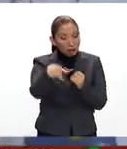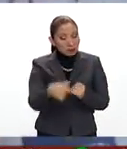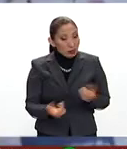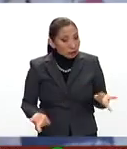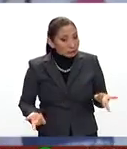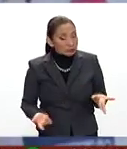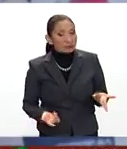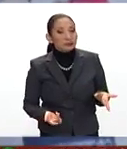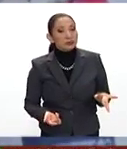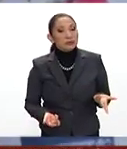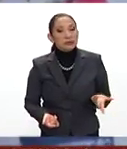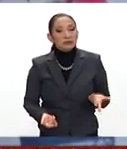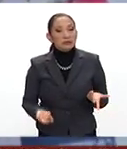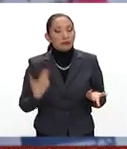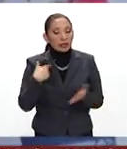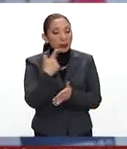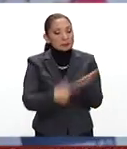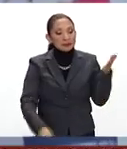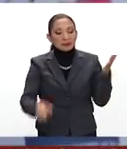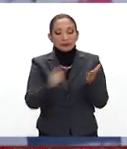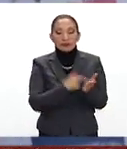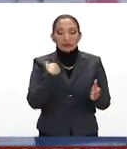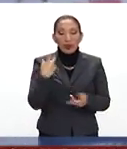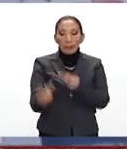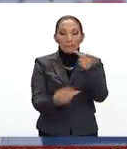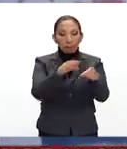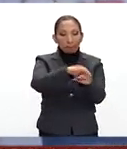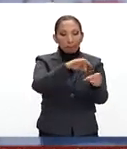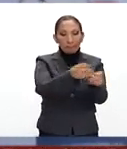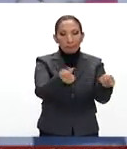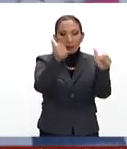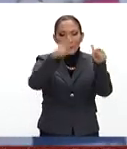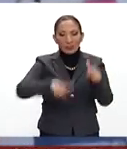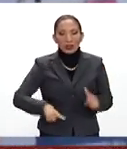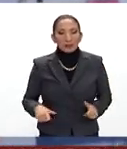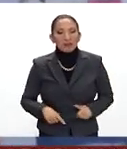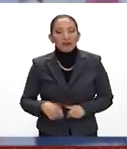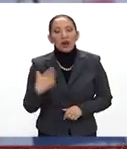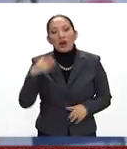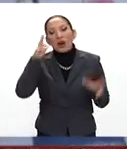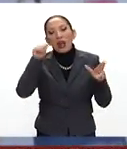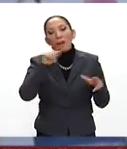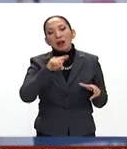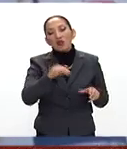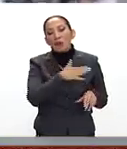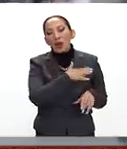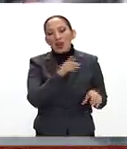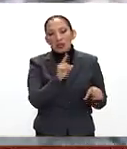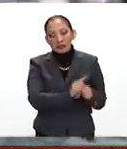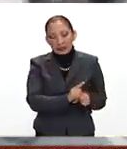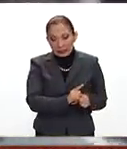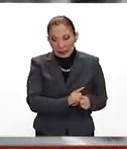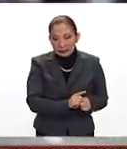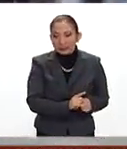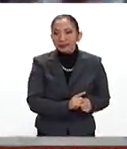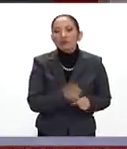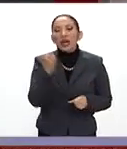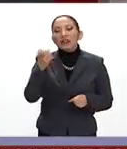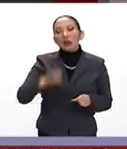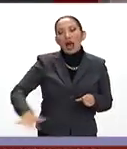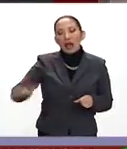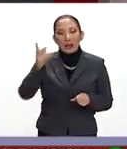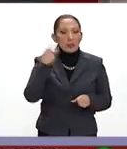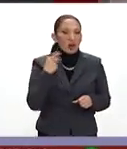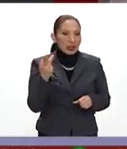se suspendiera el referendo revocatorio. Manuel, qué gusto saludarte. Muy buenos días, Manuel. Eso en el